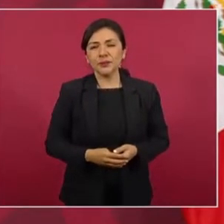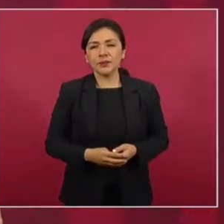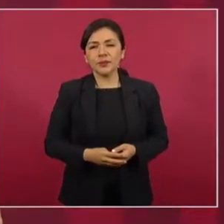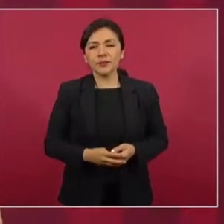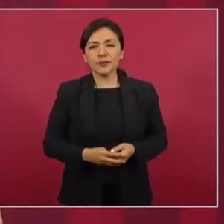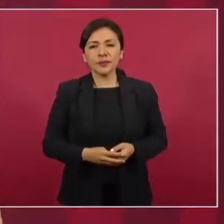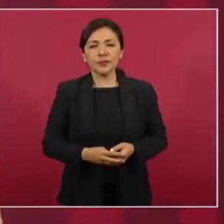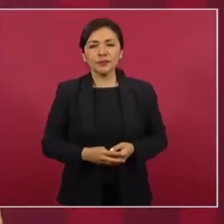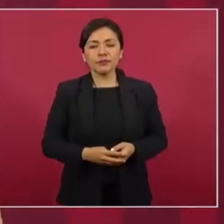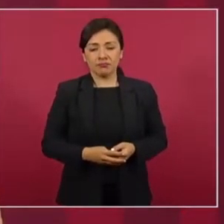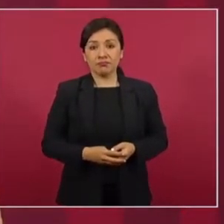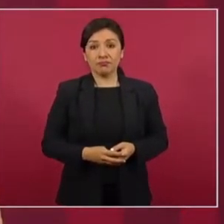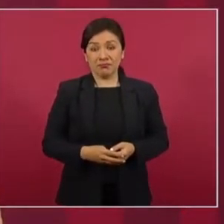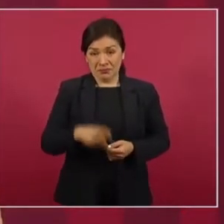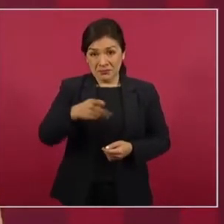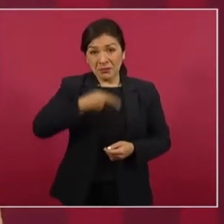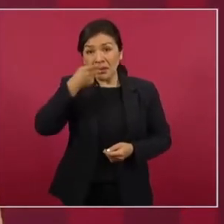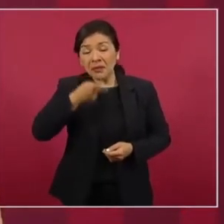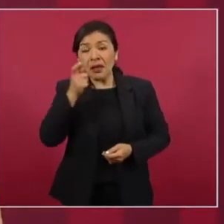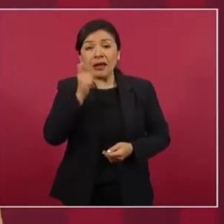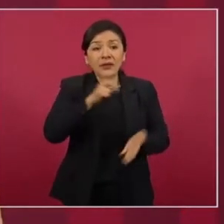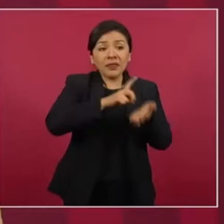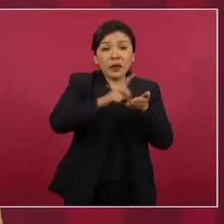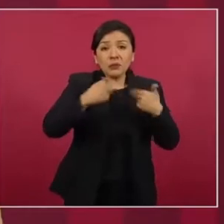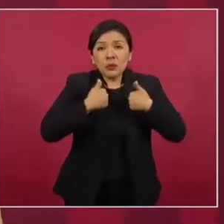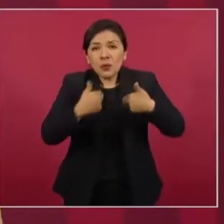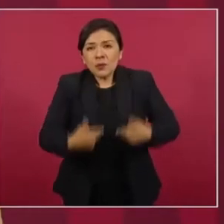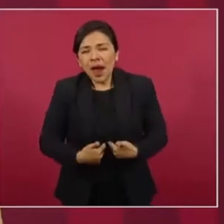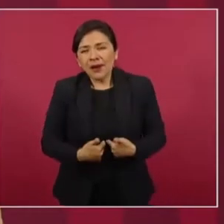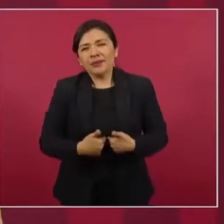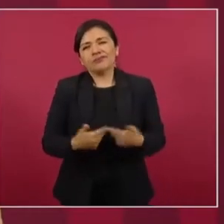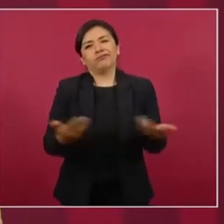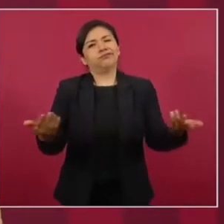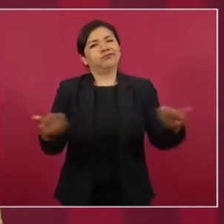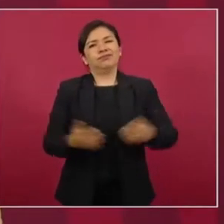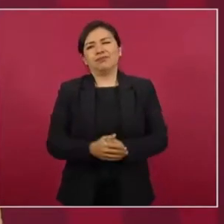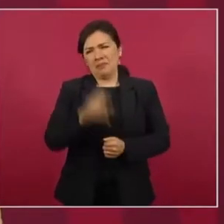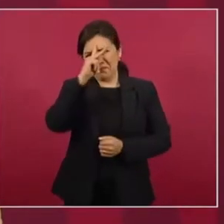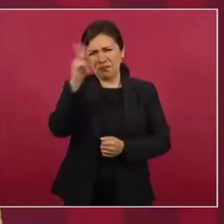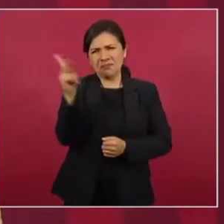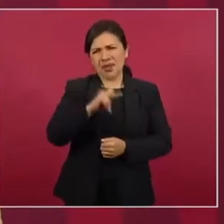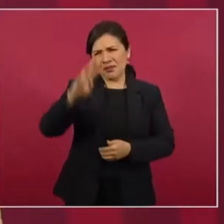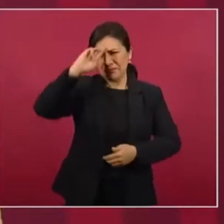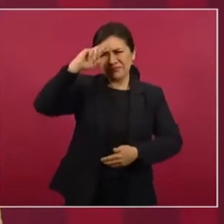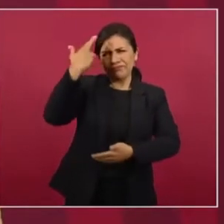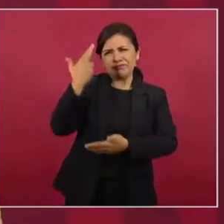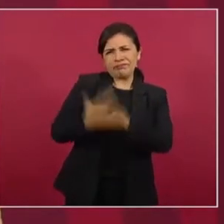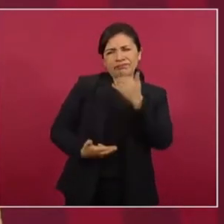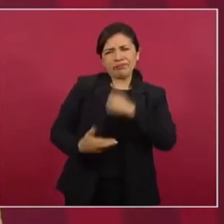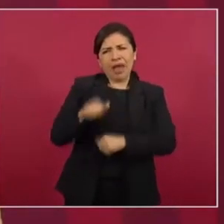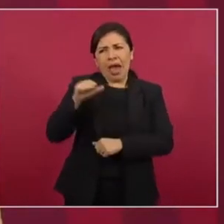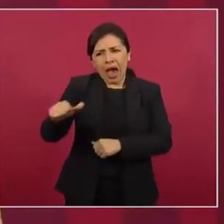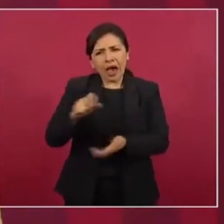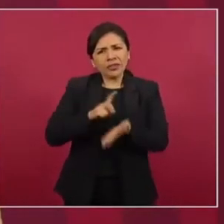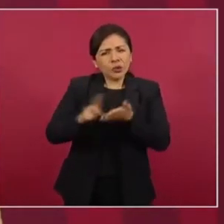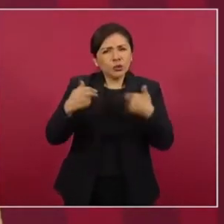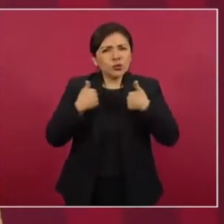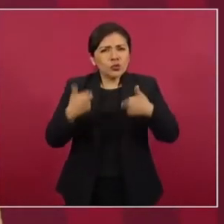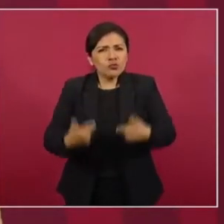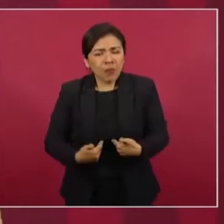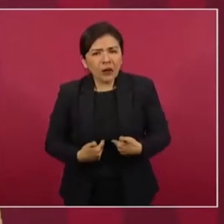Hablan de derechos humanos y violan derechos humanos